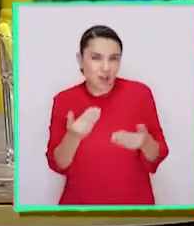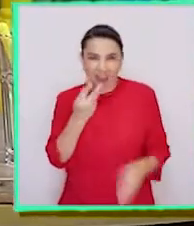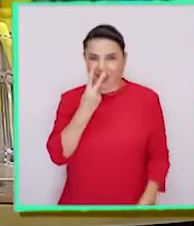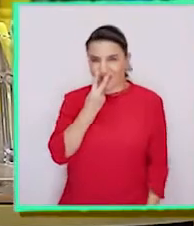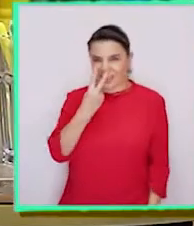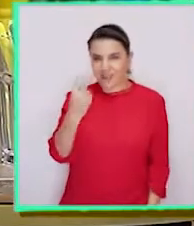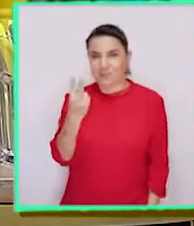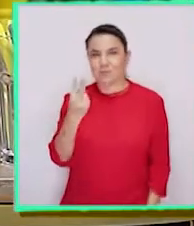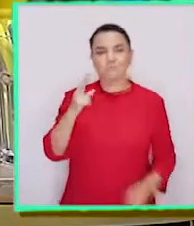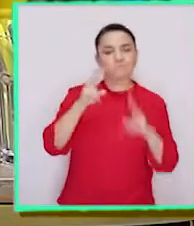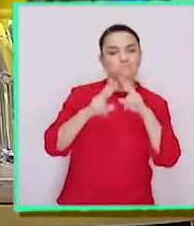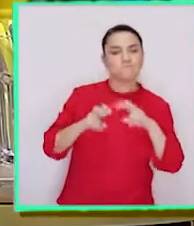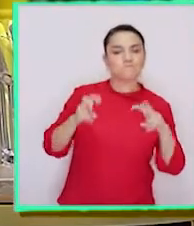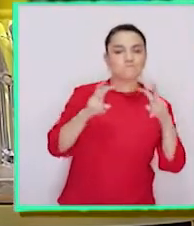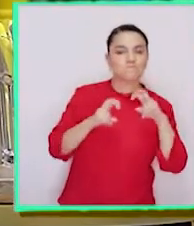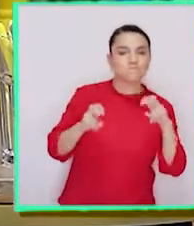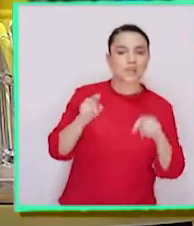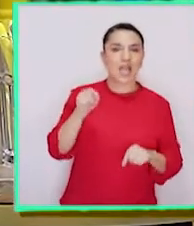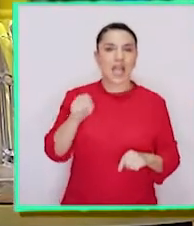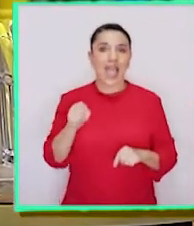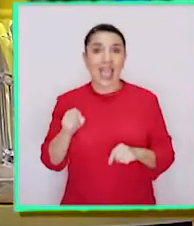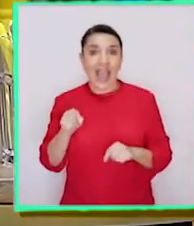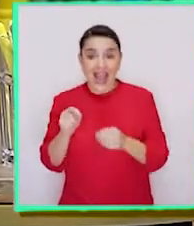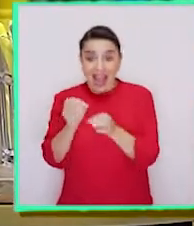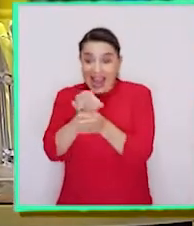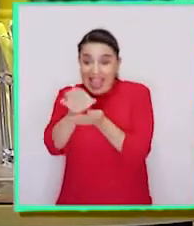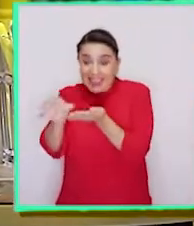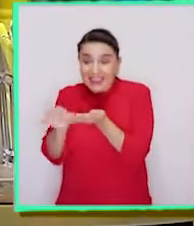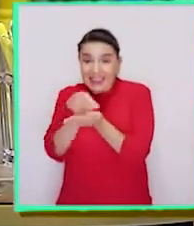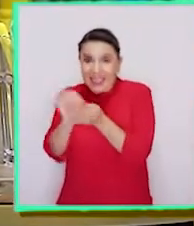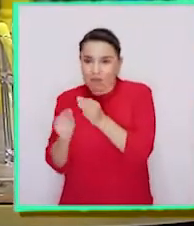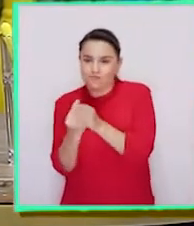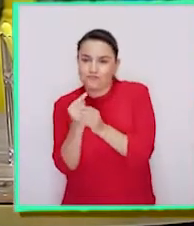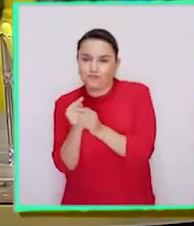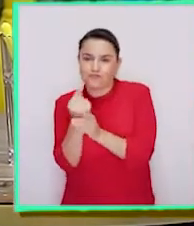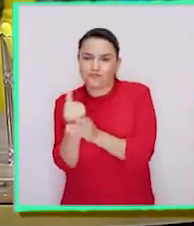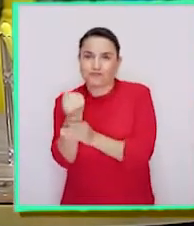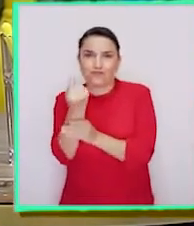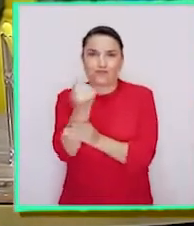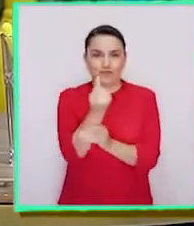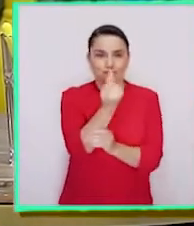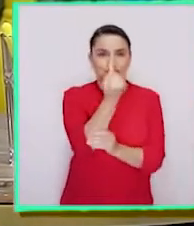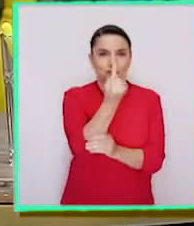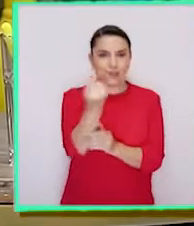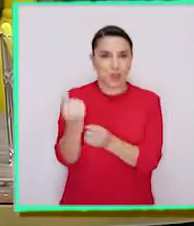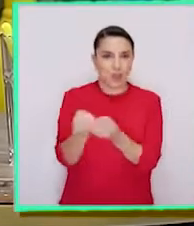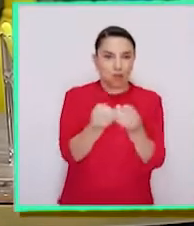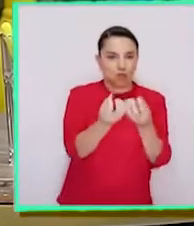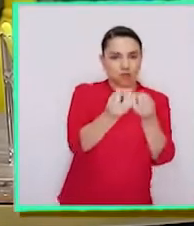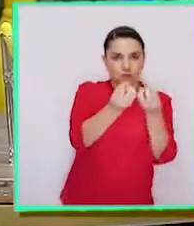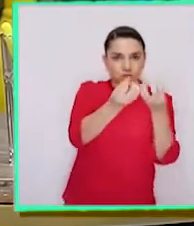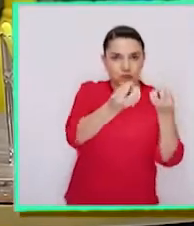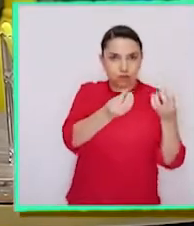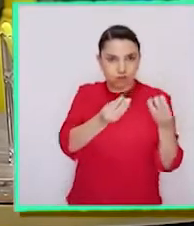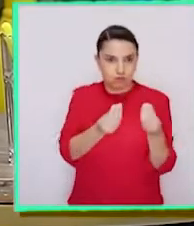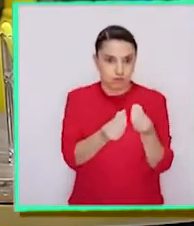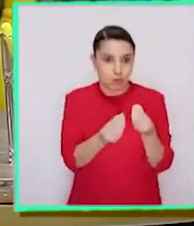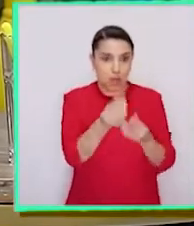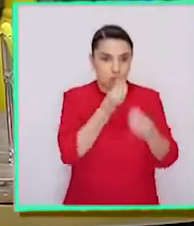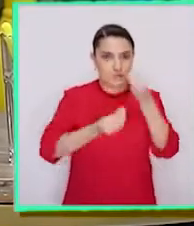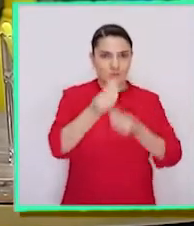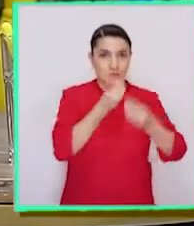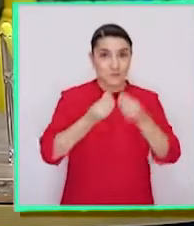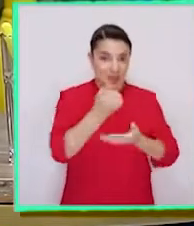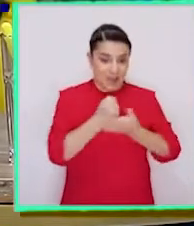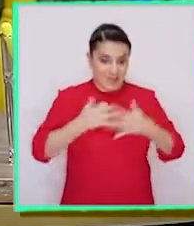observamos y analizamos el crecimiento de una lenteja hasta convertirse en un rico brote que nos entrega tanto